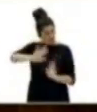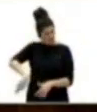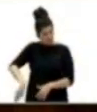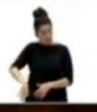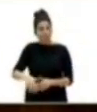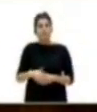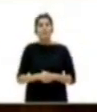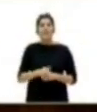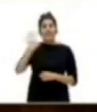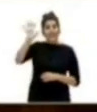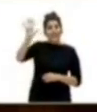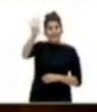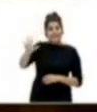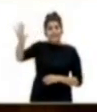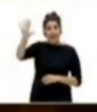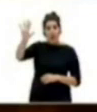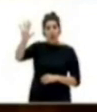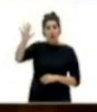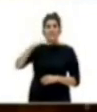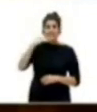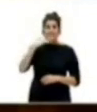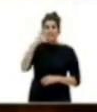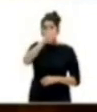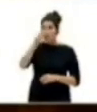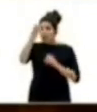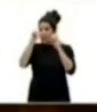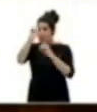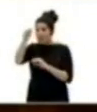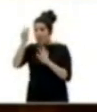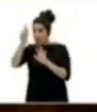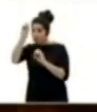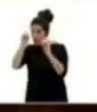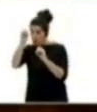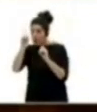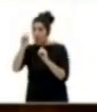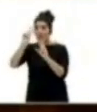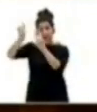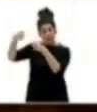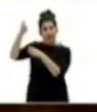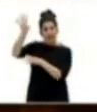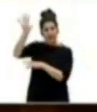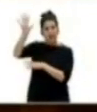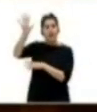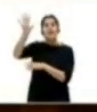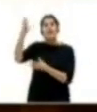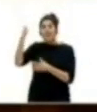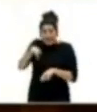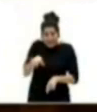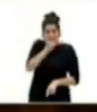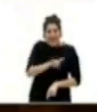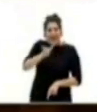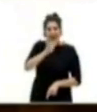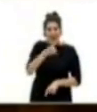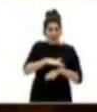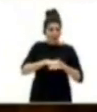En el Estado se ha alcanzado una implantación del 42,8% de renovables. Sin embargo, en Canarias, bajo